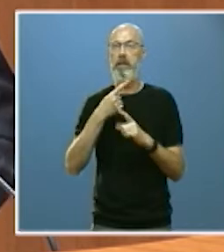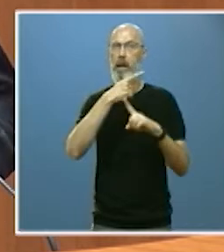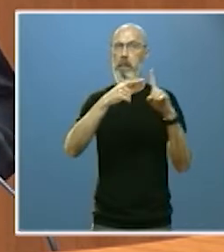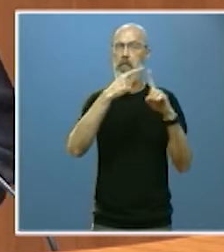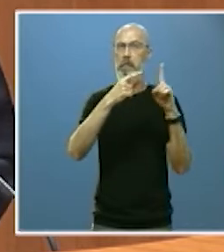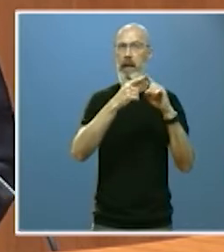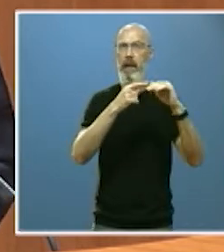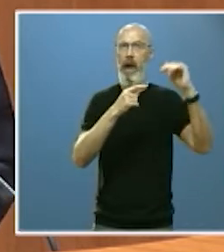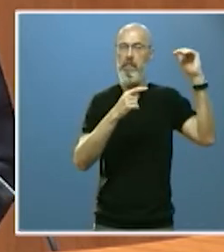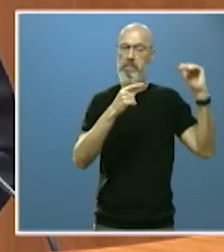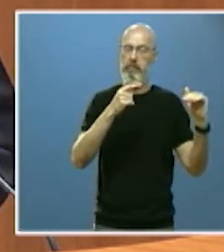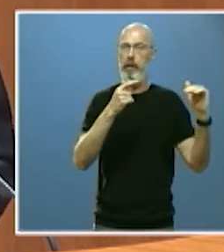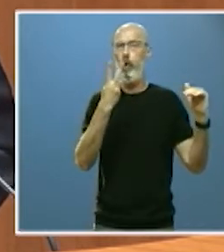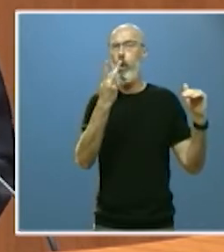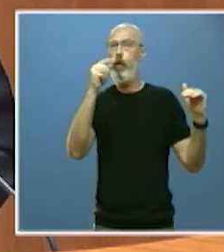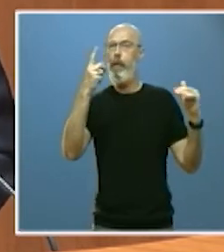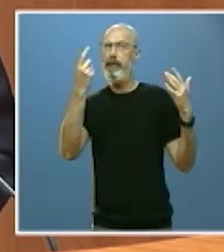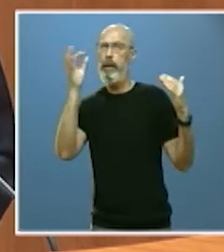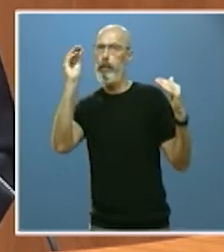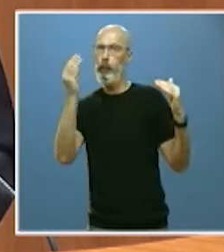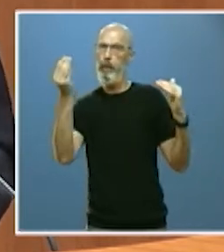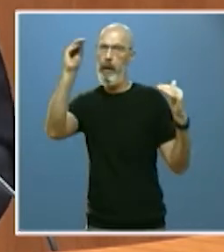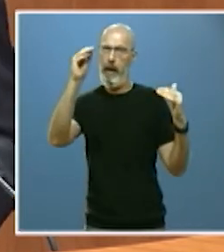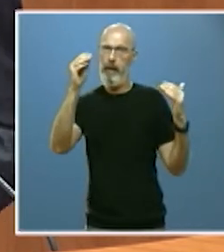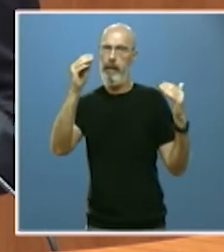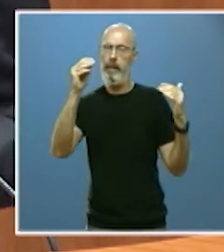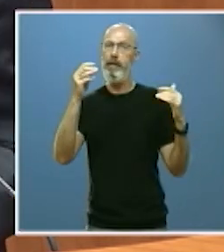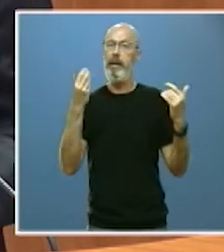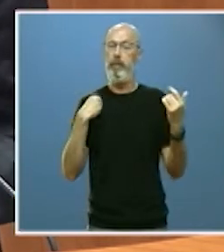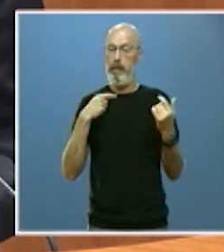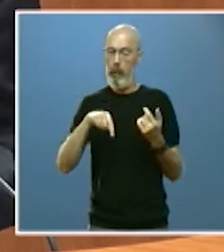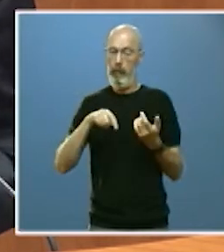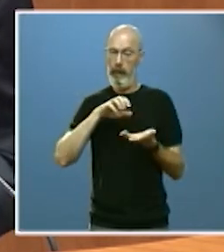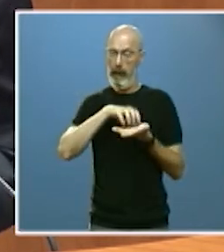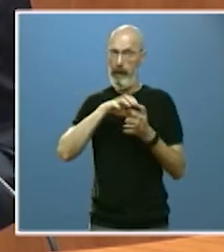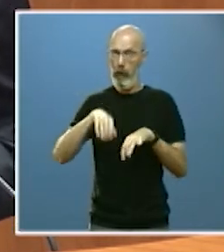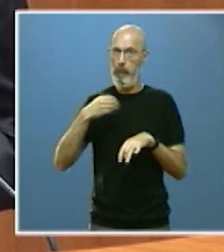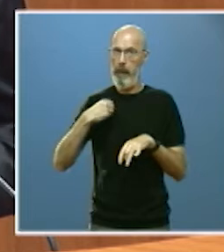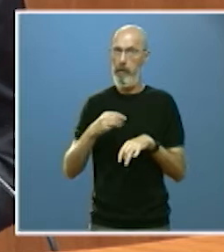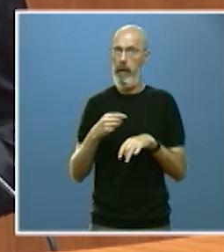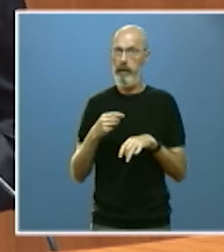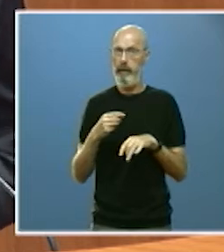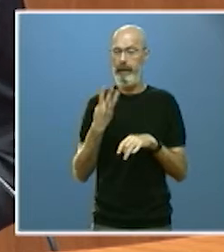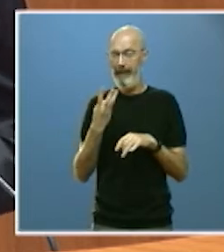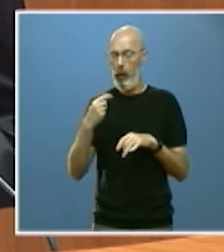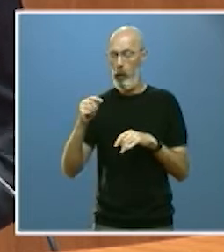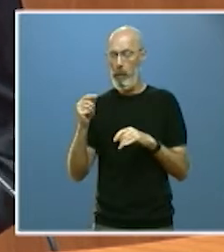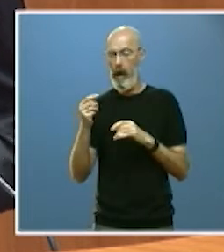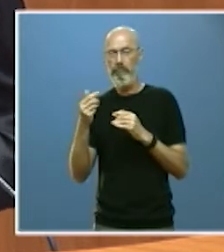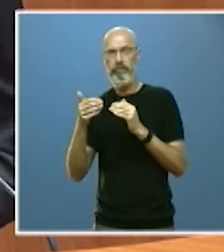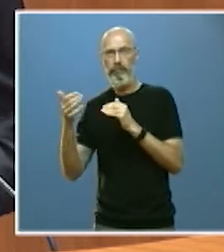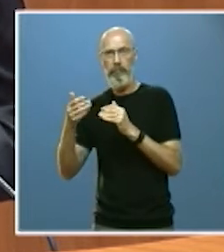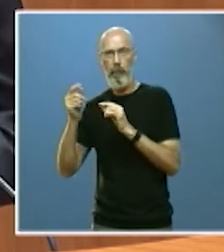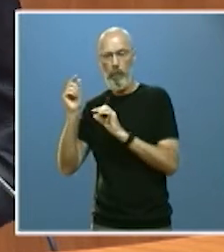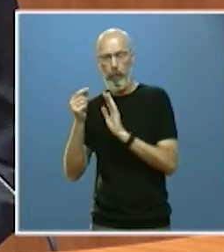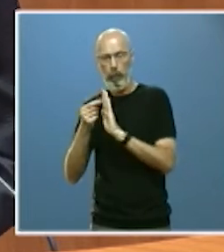Y, muy importante, son 3,8 puntos más de lo que nuestra propia comunidad tenía en los momentos previos a la crisis